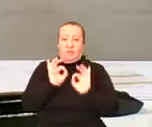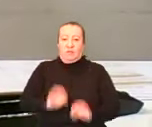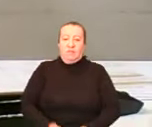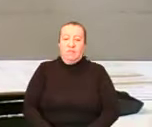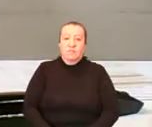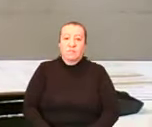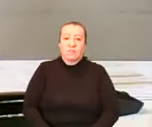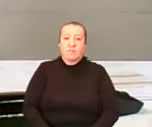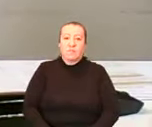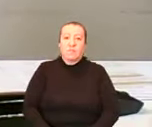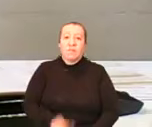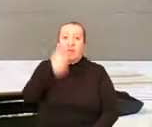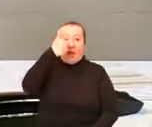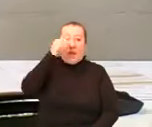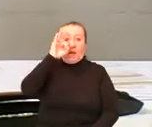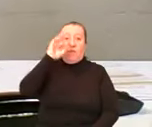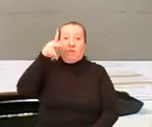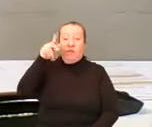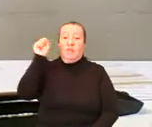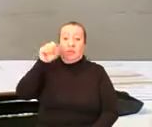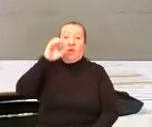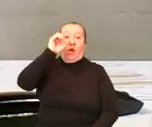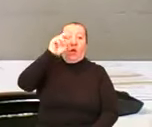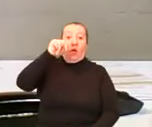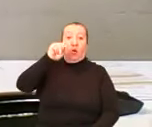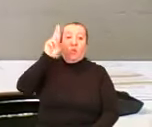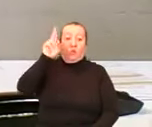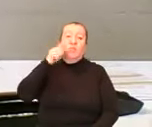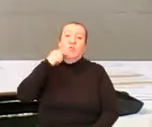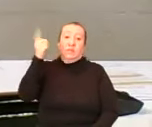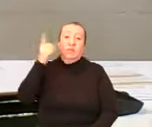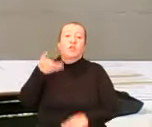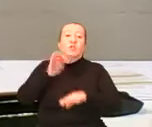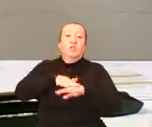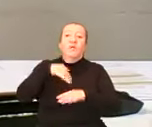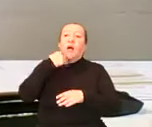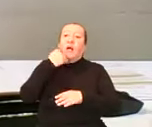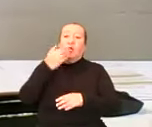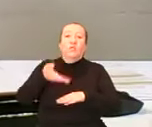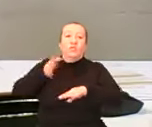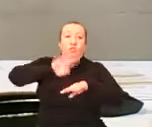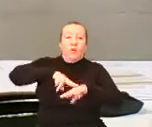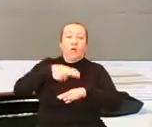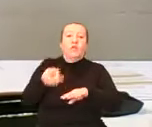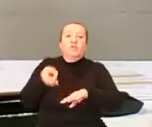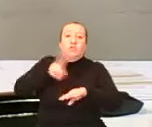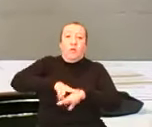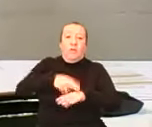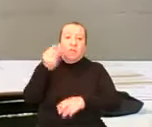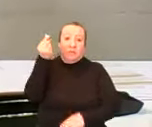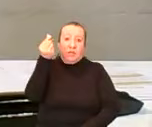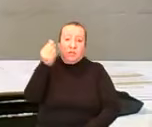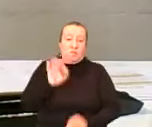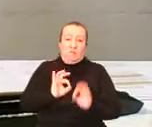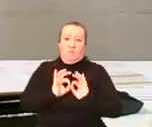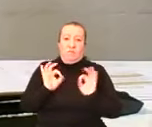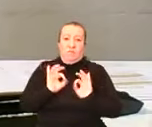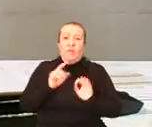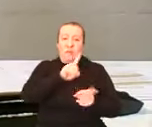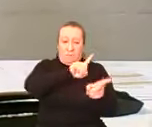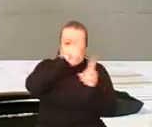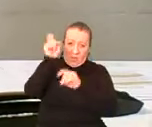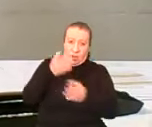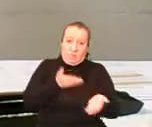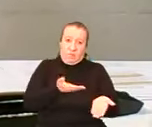si Naciones Unidas detectó en cinco proyectos estratégicos sobre precios, y les van a verificar. Pregunte, pregunte.